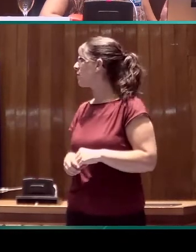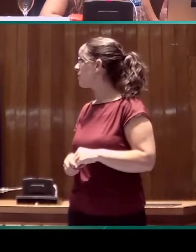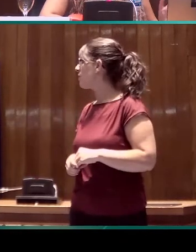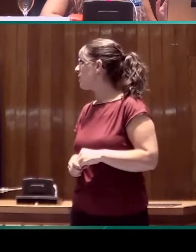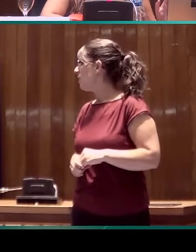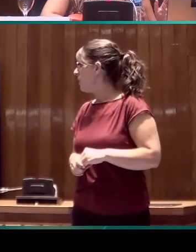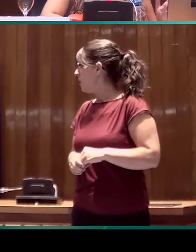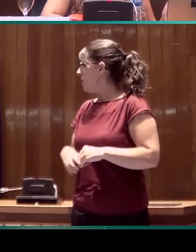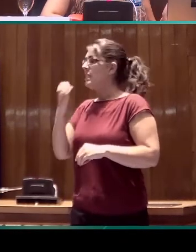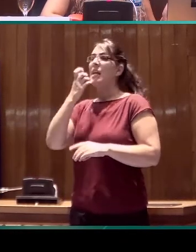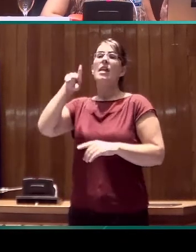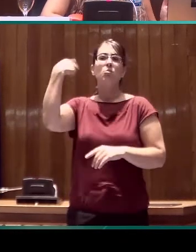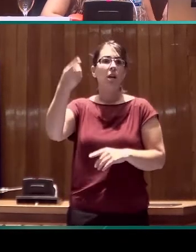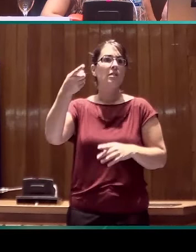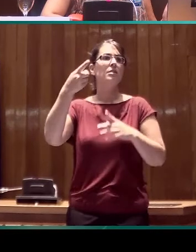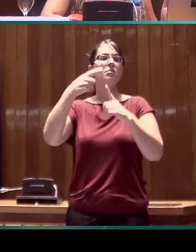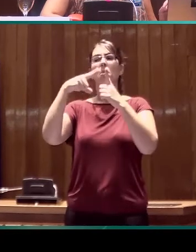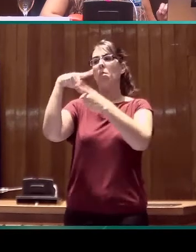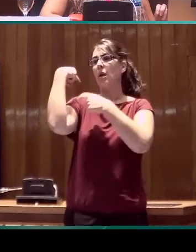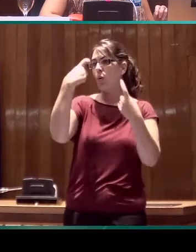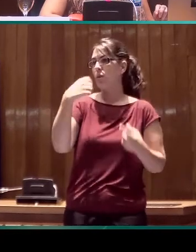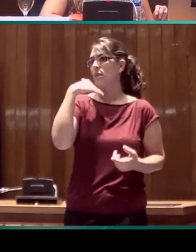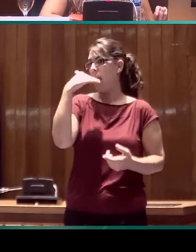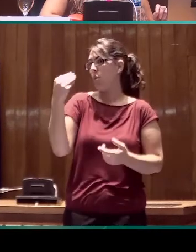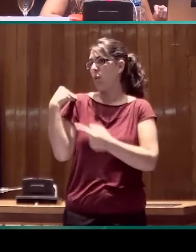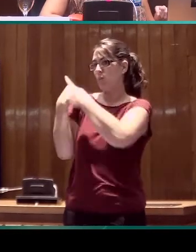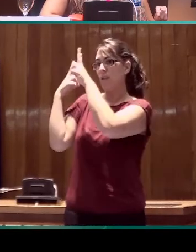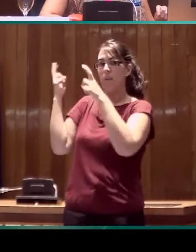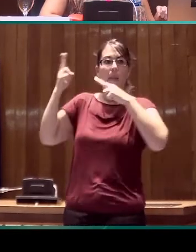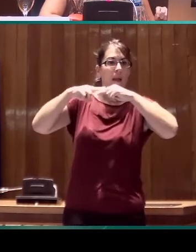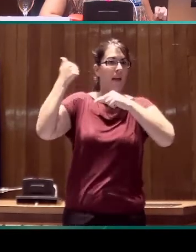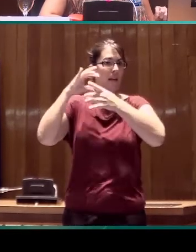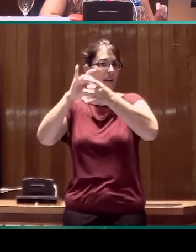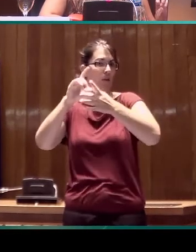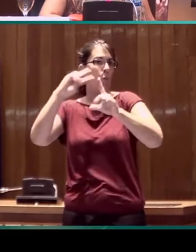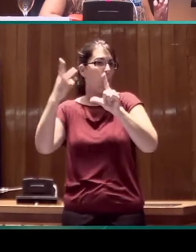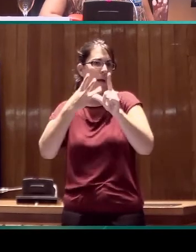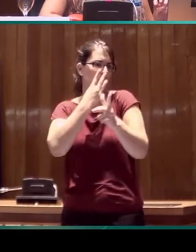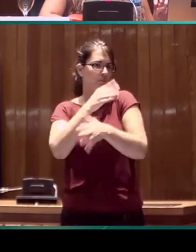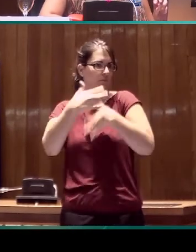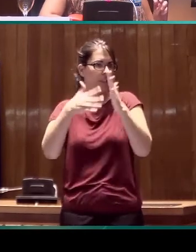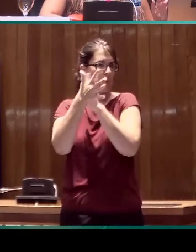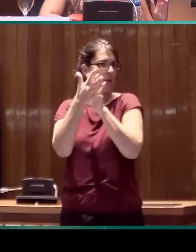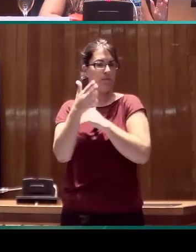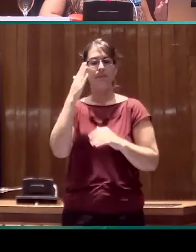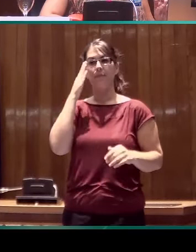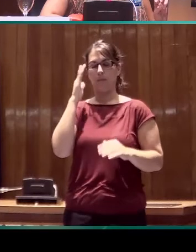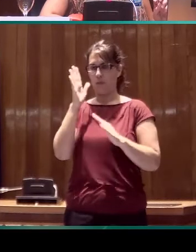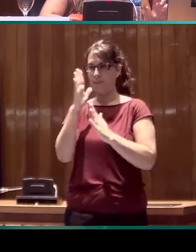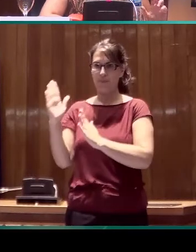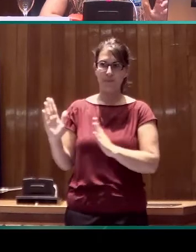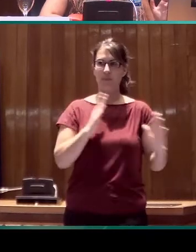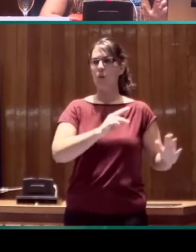después en el turno de preguntas, surge la ocasión, lo podemos ver. Bien, ahora voy a pasar a otro